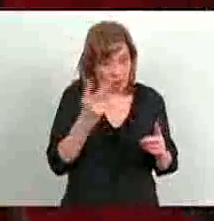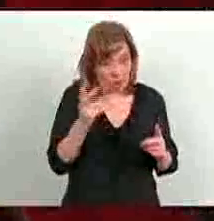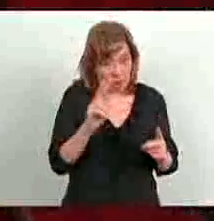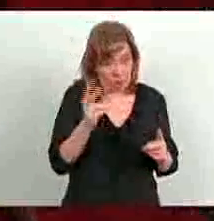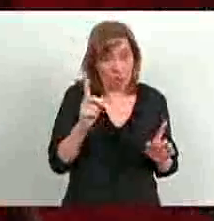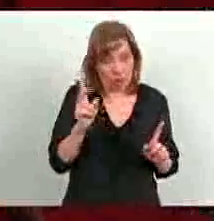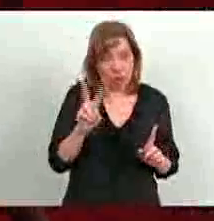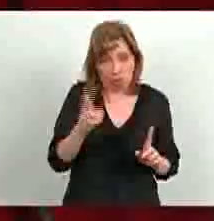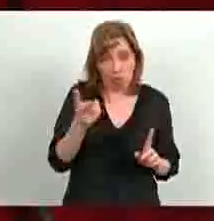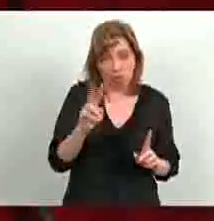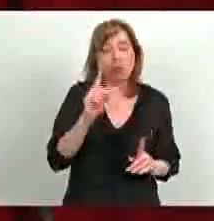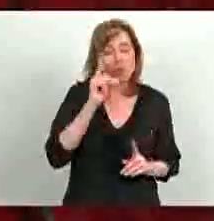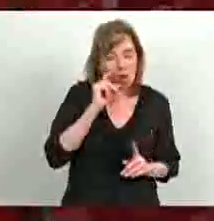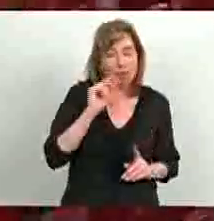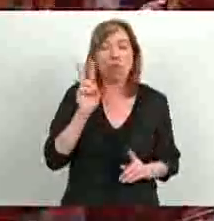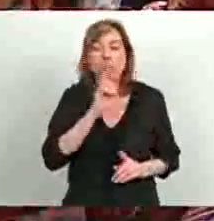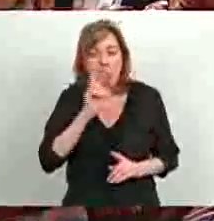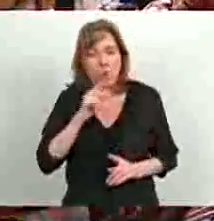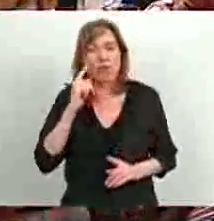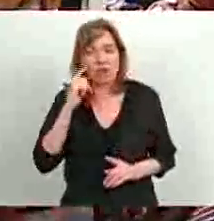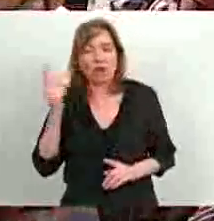mujeres. Para hombres y para mujeres.